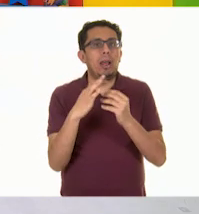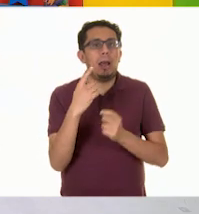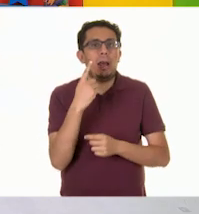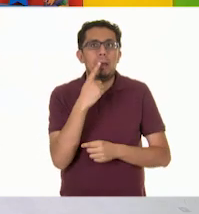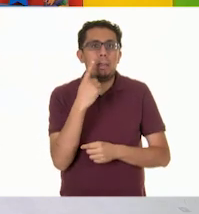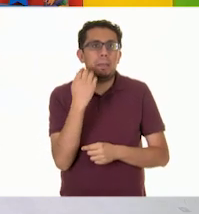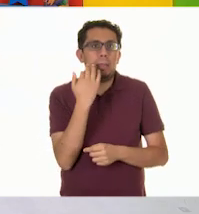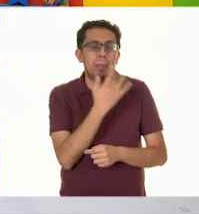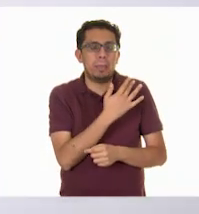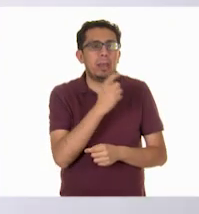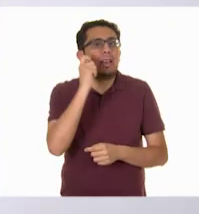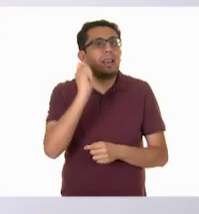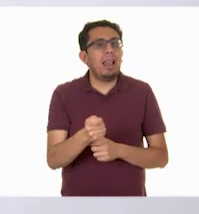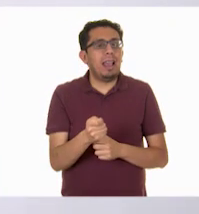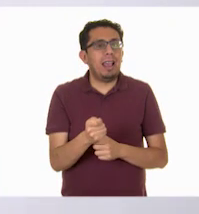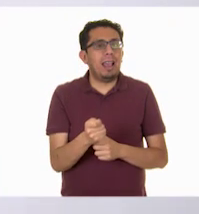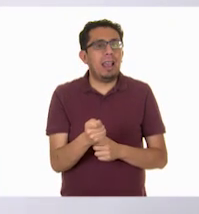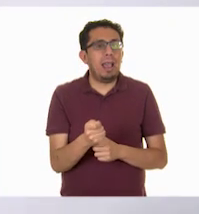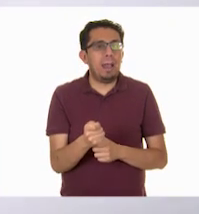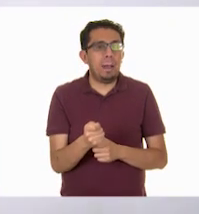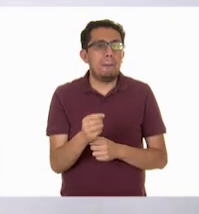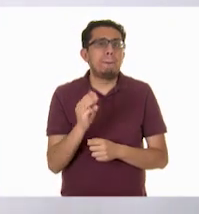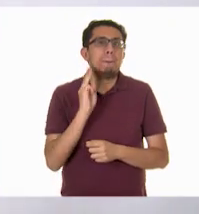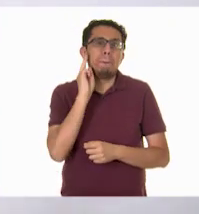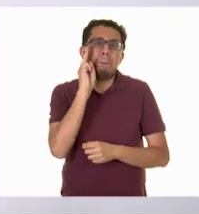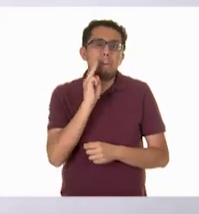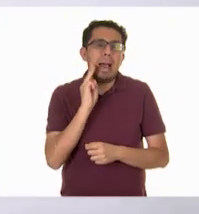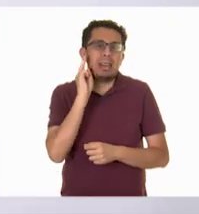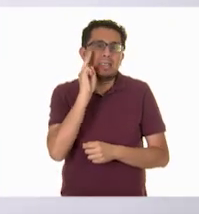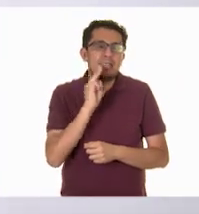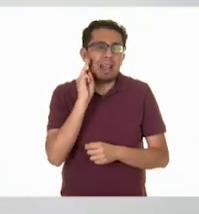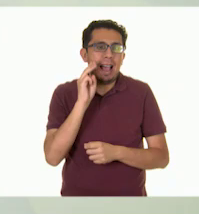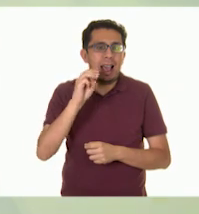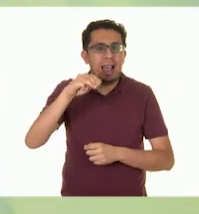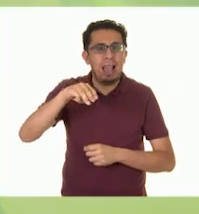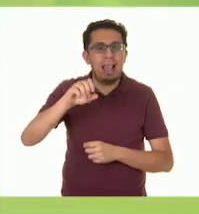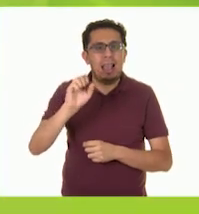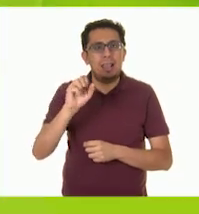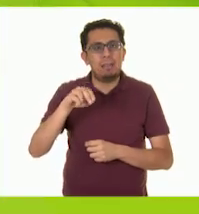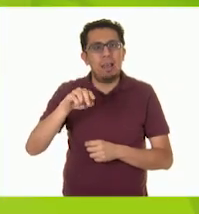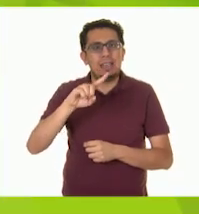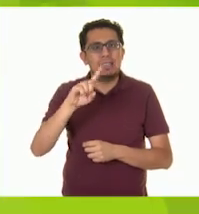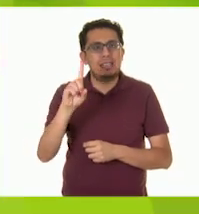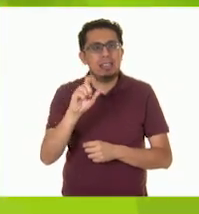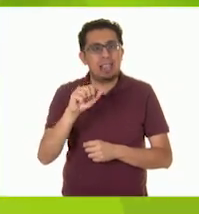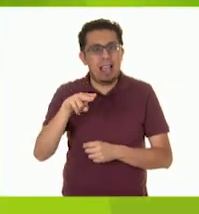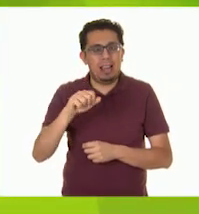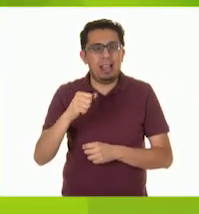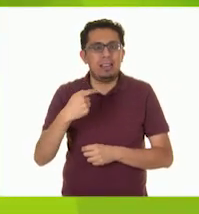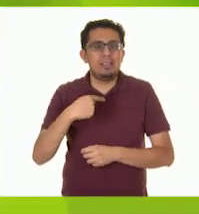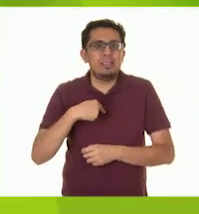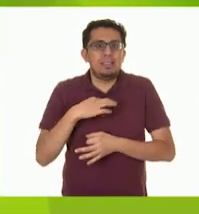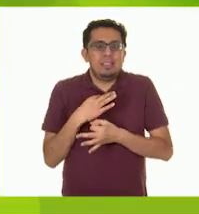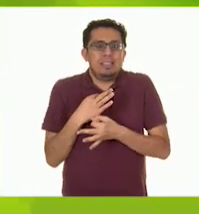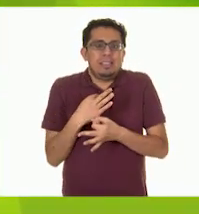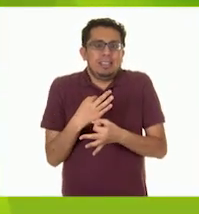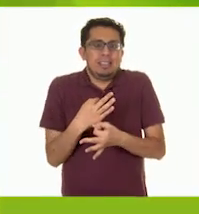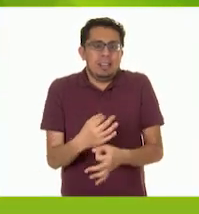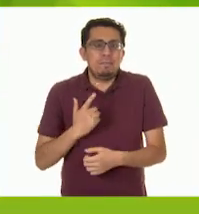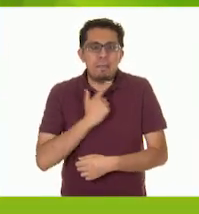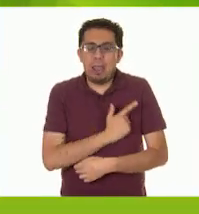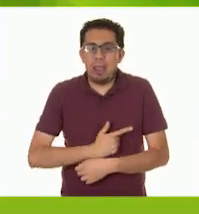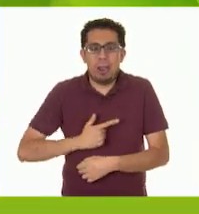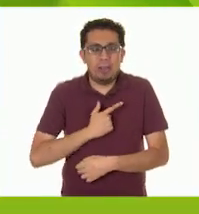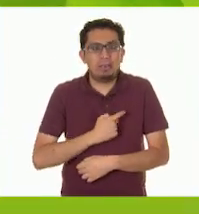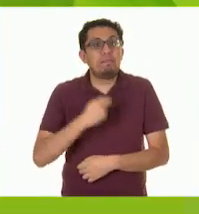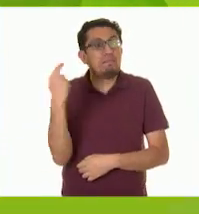son las... ¡Manzanas! ¡Ay, qué rica! ¡Se me antojó! Hay que